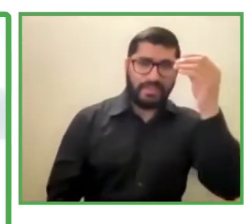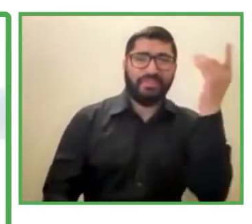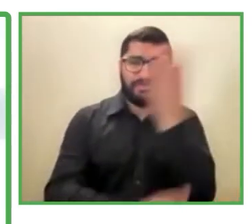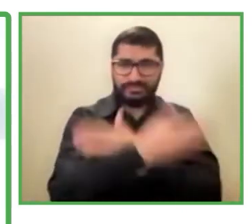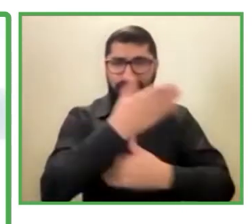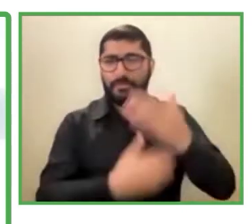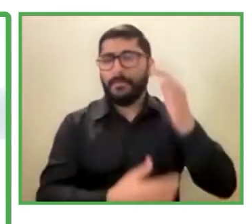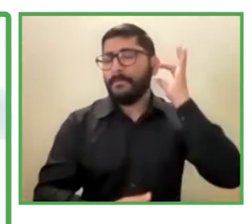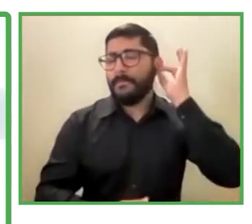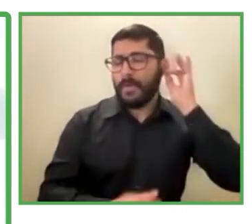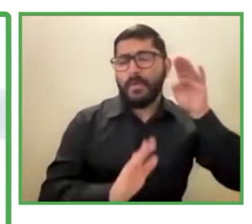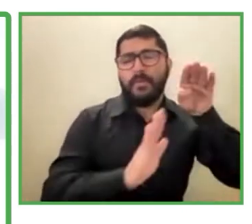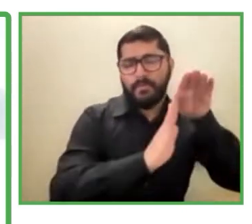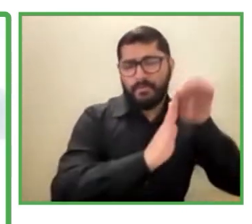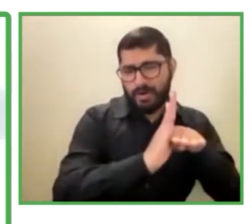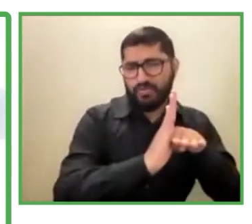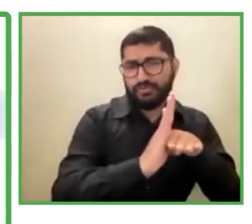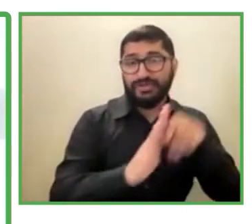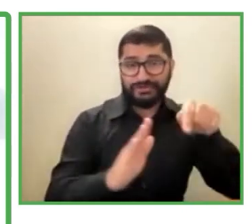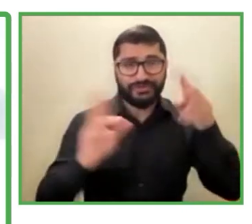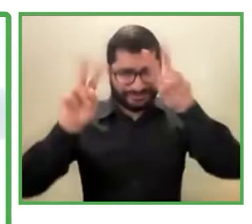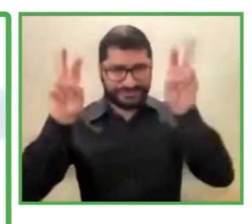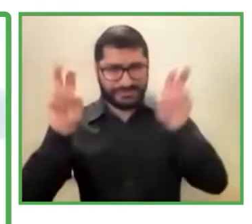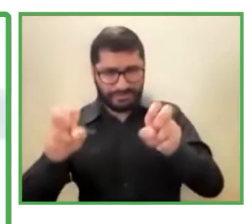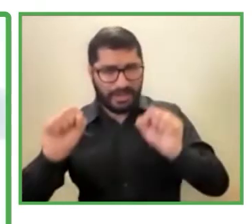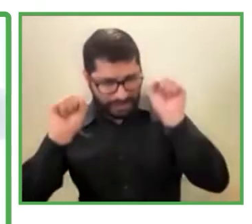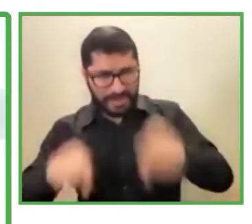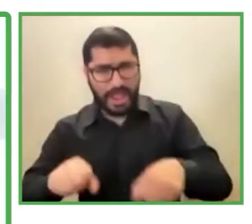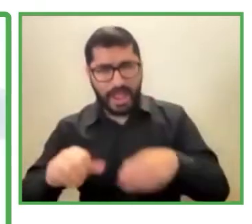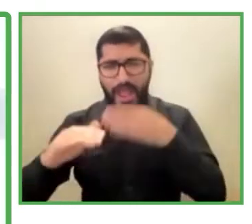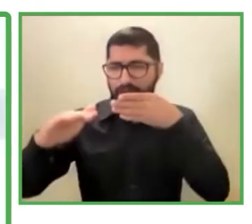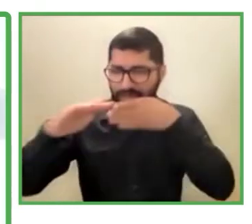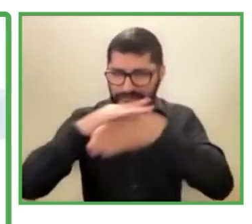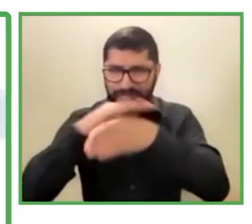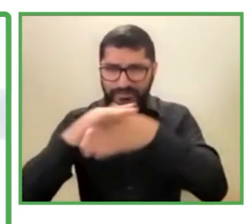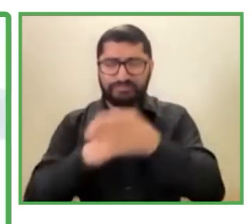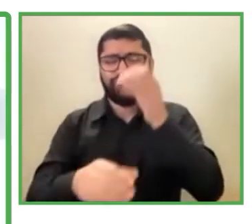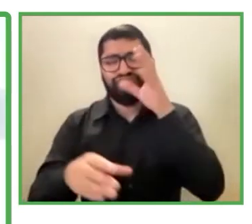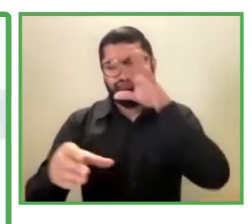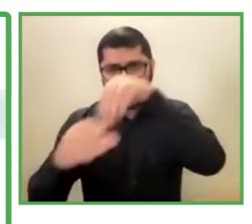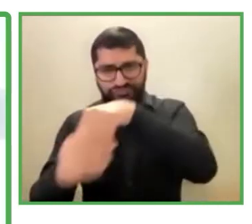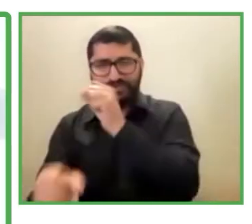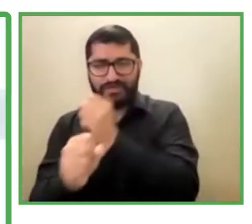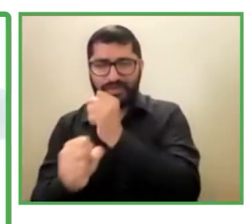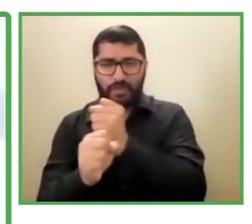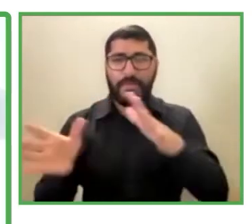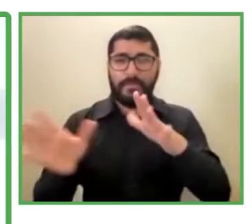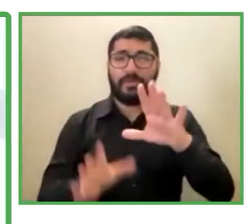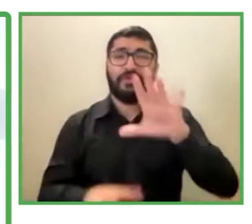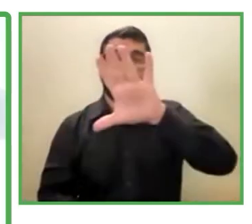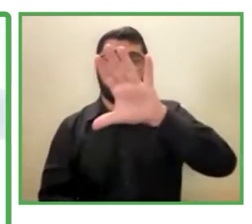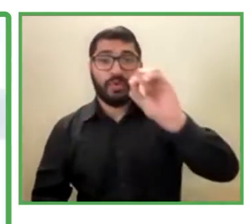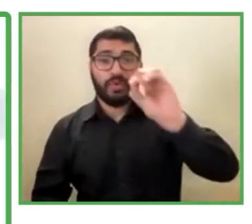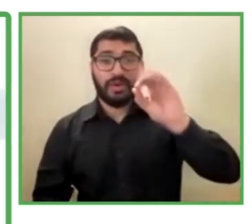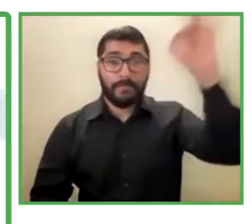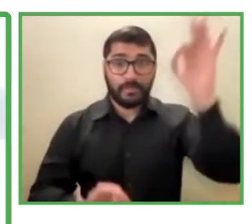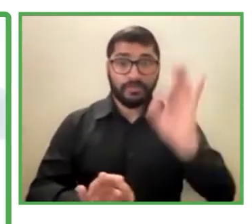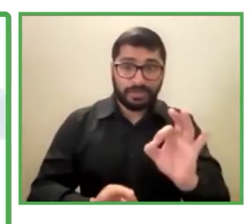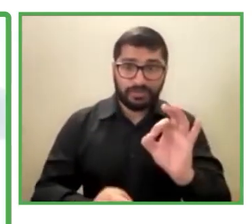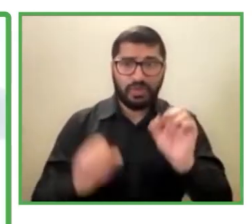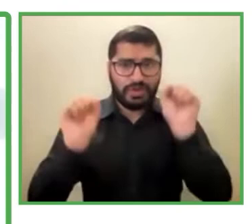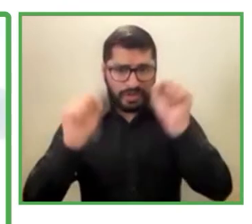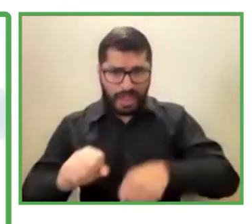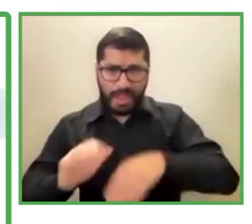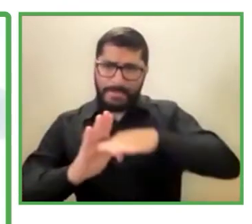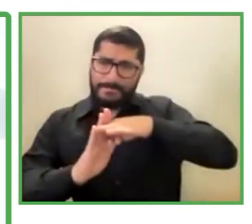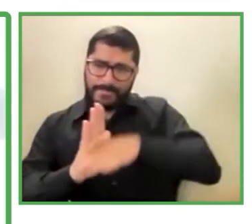dentro de un trabajo es casi del 50% de probabilidades menos que de una persona que no tiene una